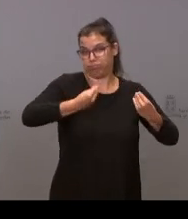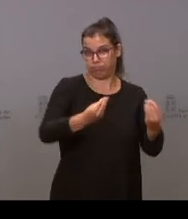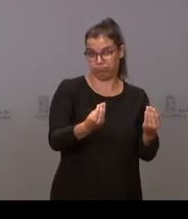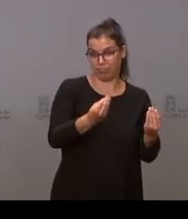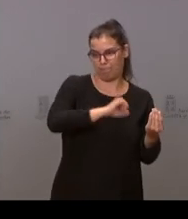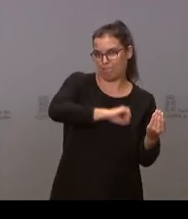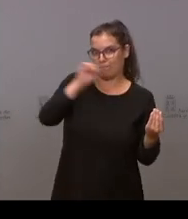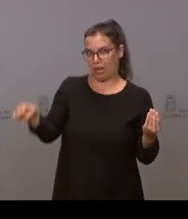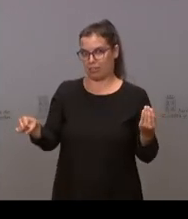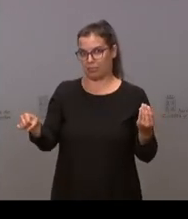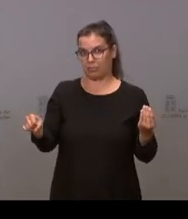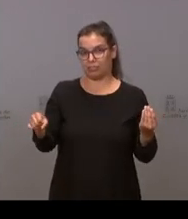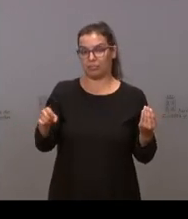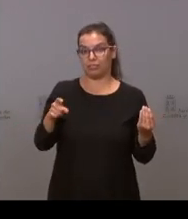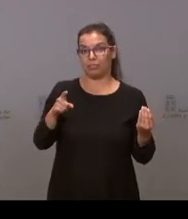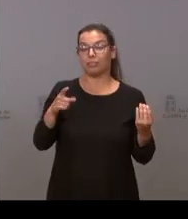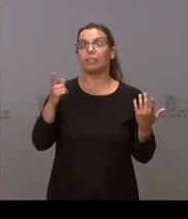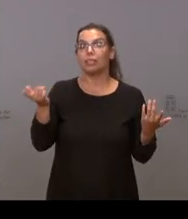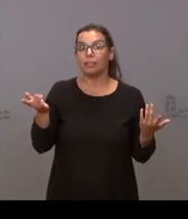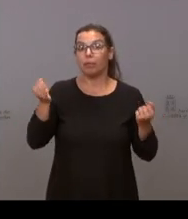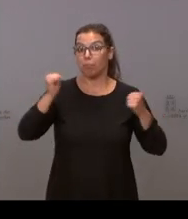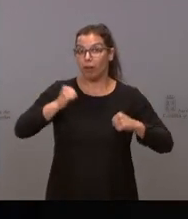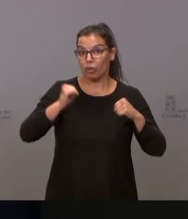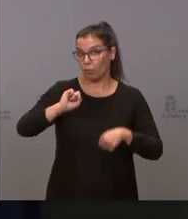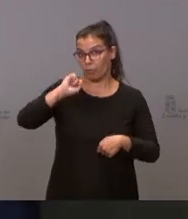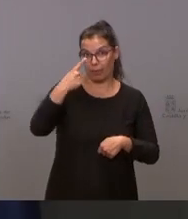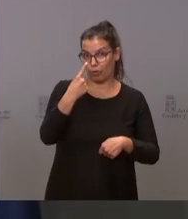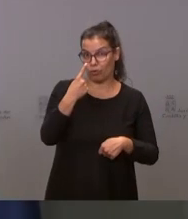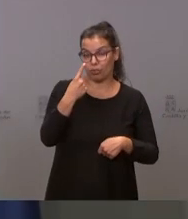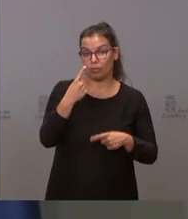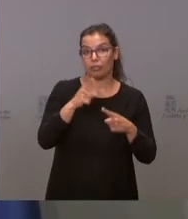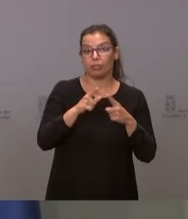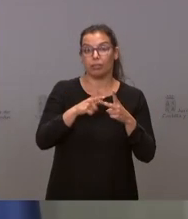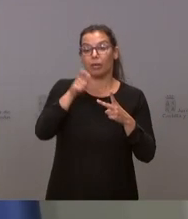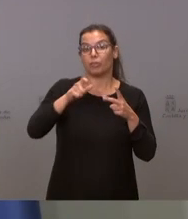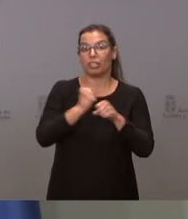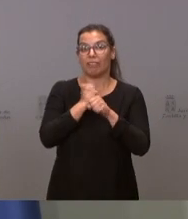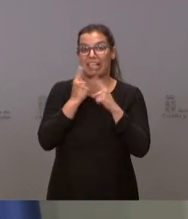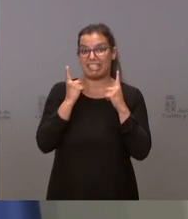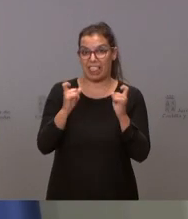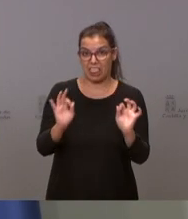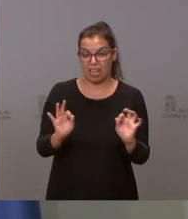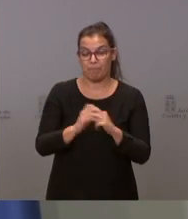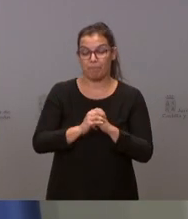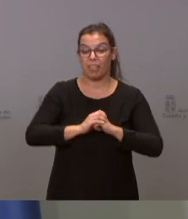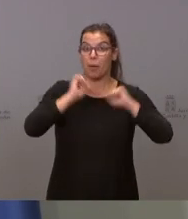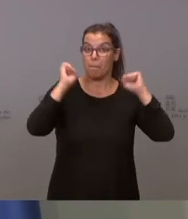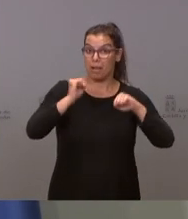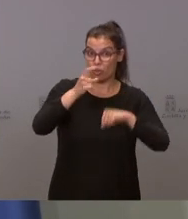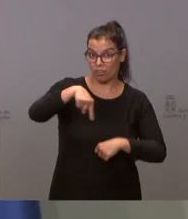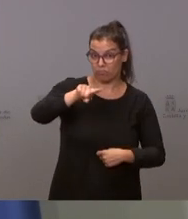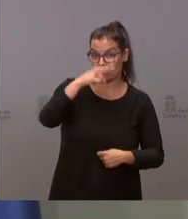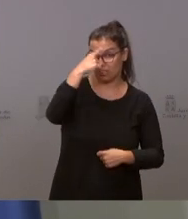quién hemos vacunado en los tramos iniciales, a las personas de mayor edad, al personal esencial. Las personas de mayor edad, como saben,